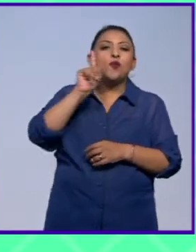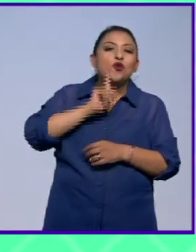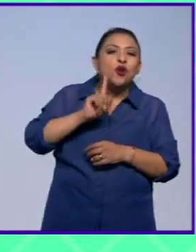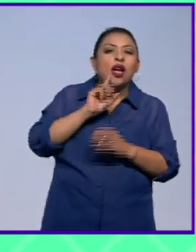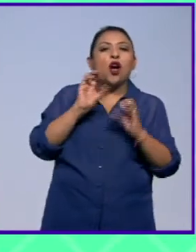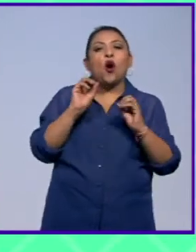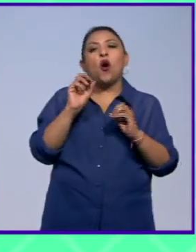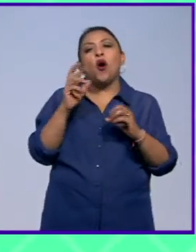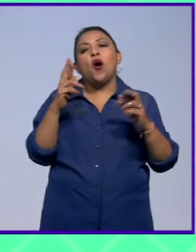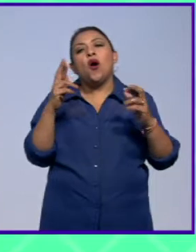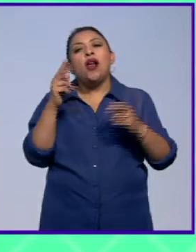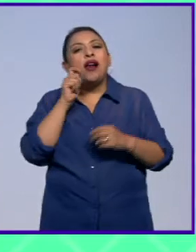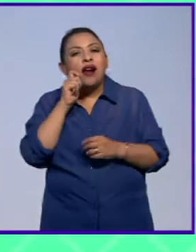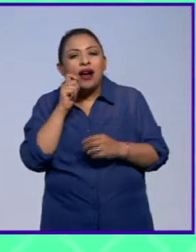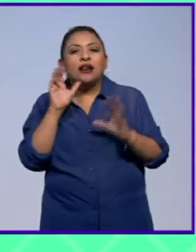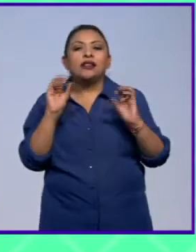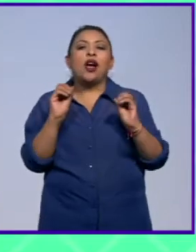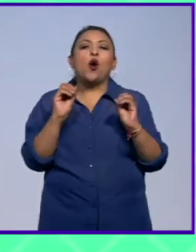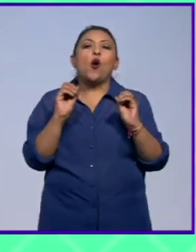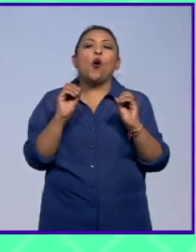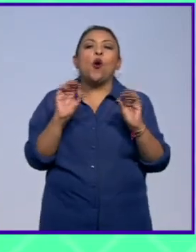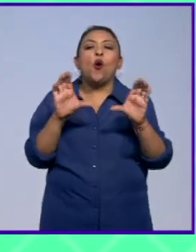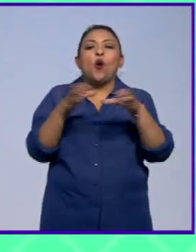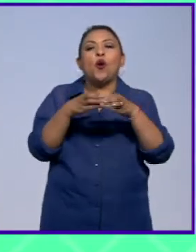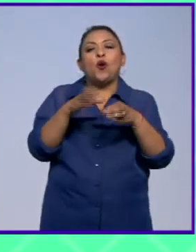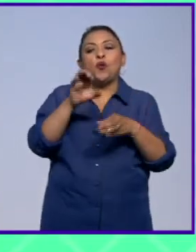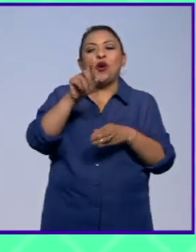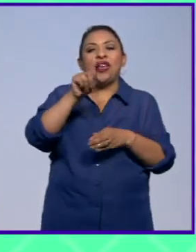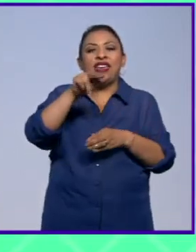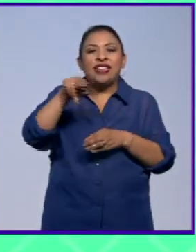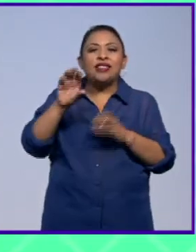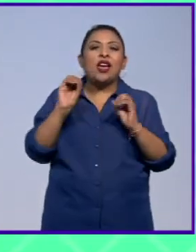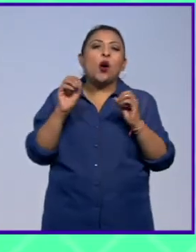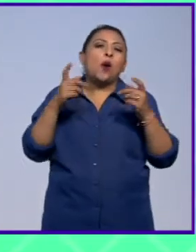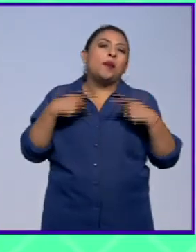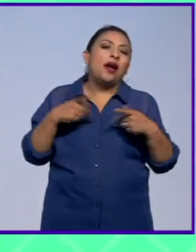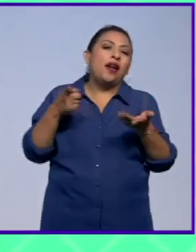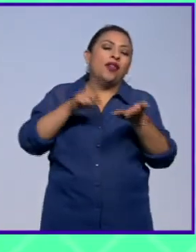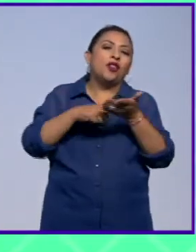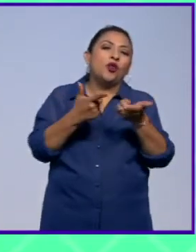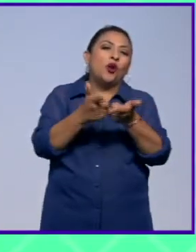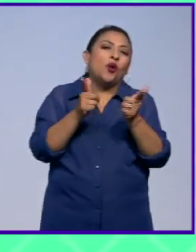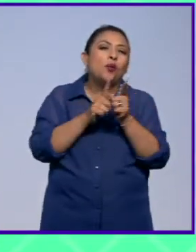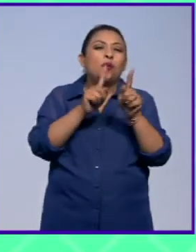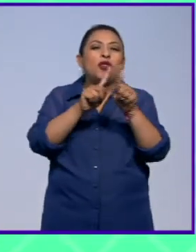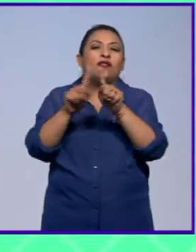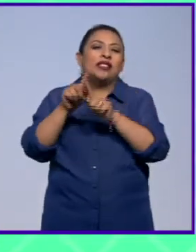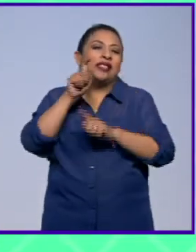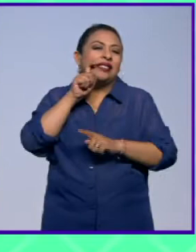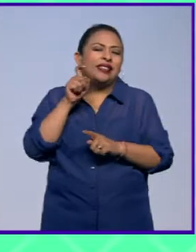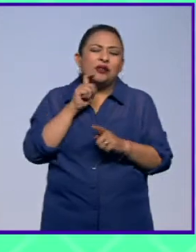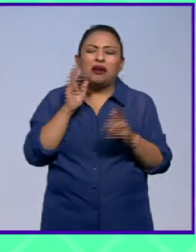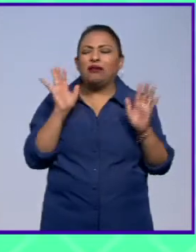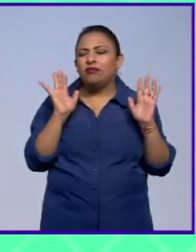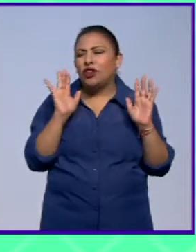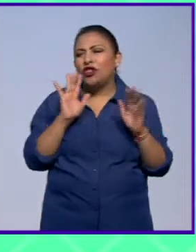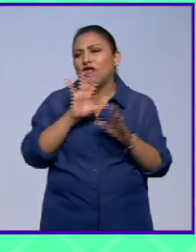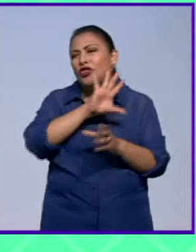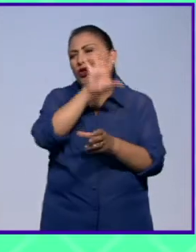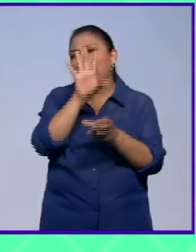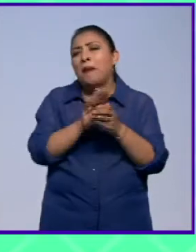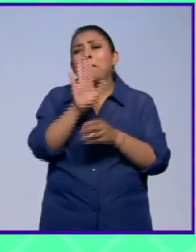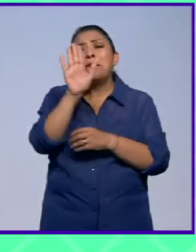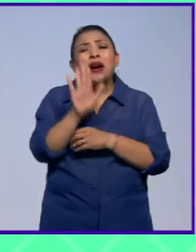hacia alguna raza hacia alguna etnia hacia algún integrante de grupos de diversidad sexual en fin todo eso